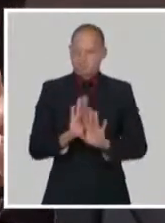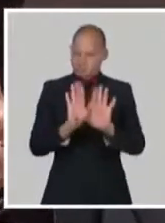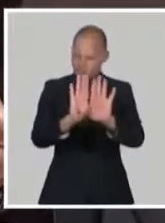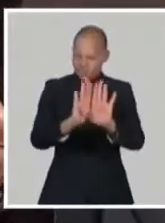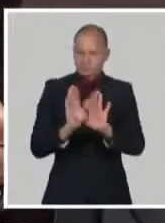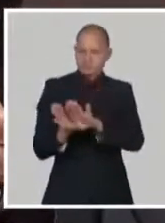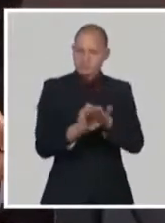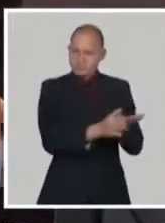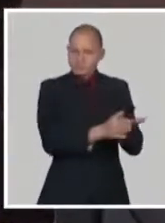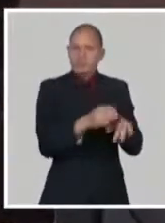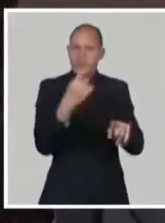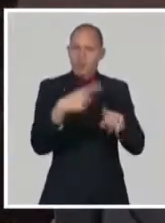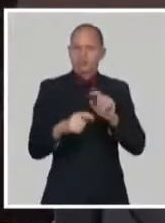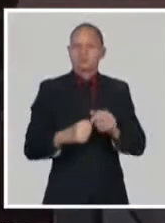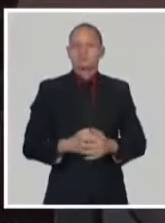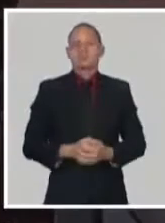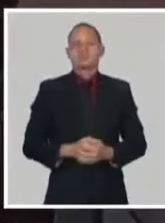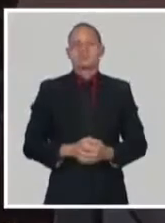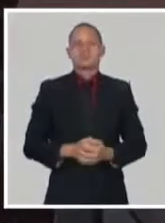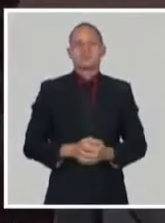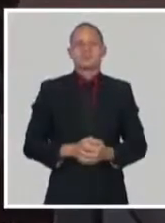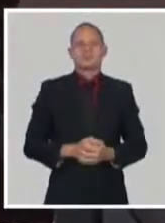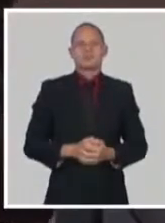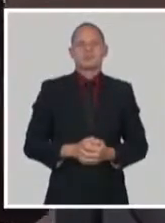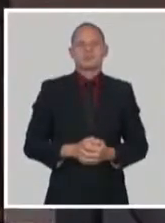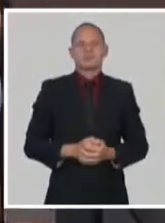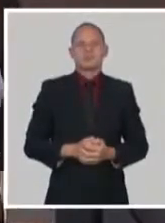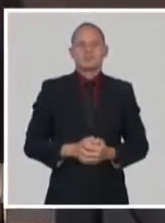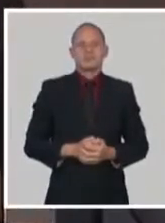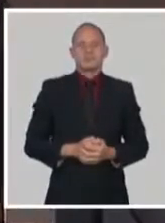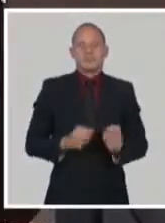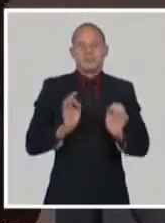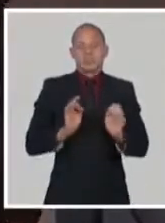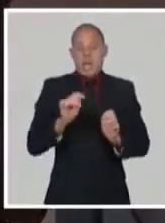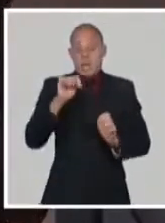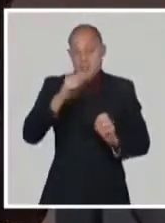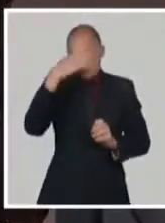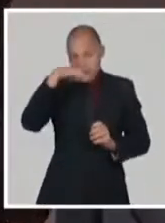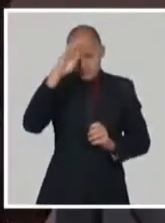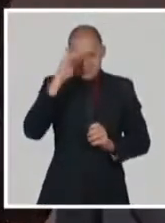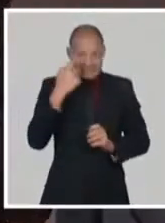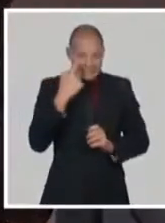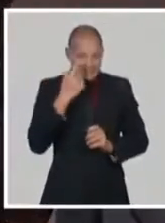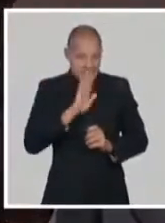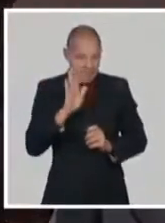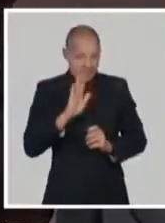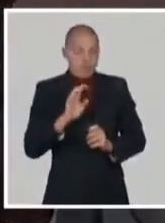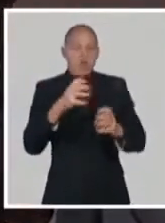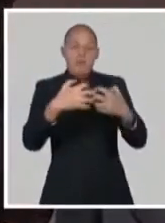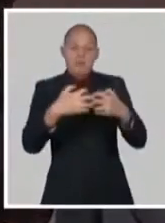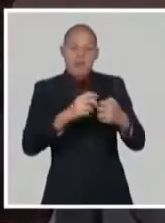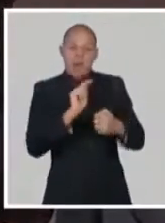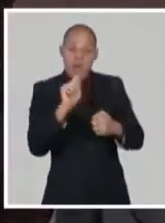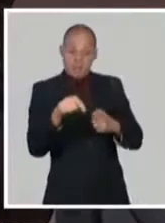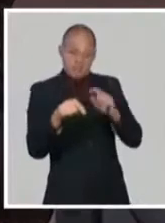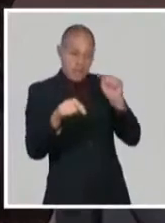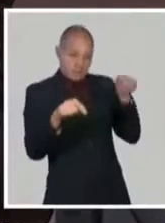se las mencionaba antes. si nosotros lográramos, digamos, que una de las vacunas del Finley y una de las vacunas del 6GB,